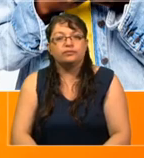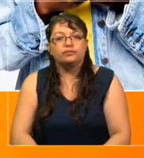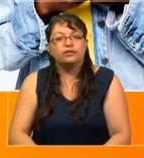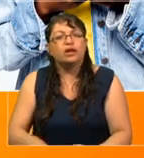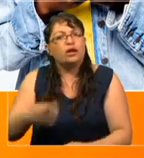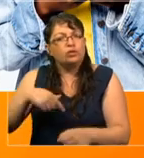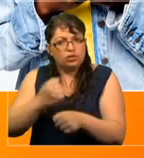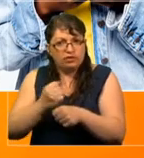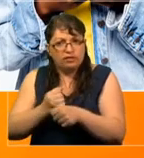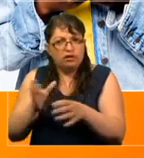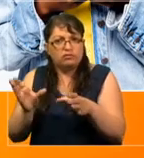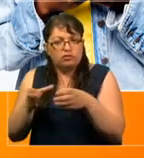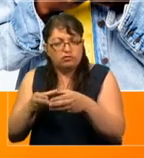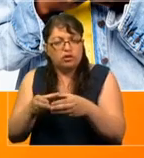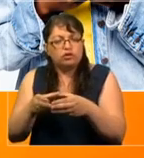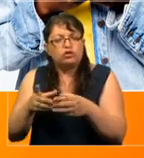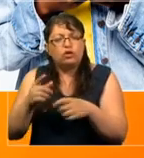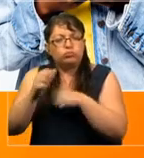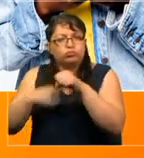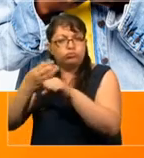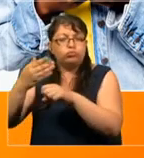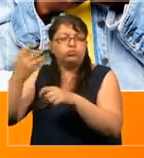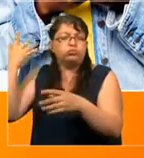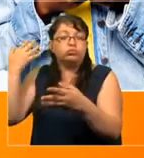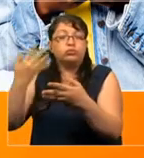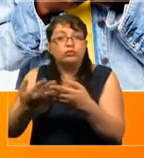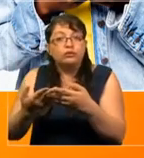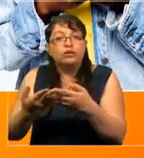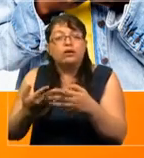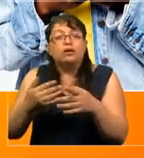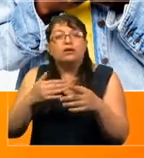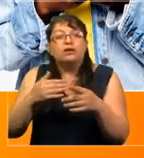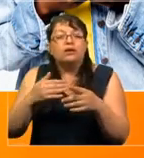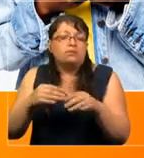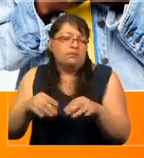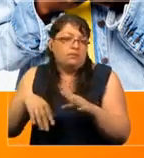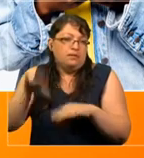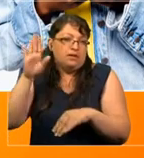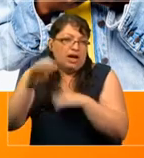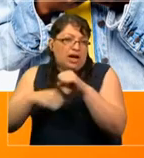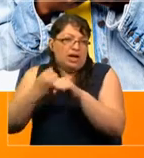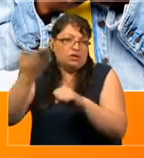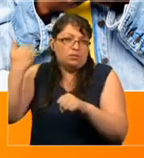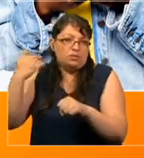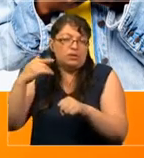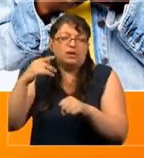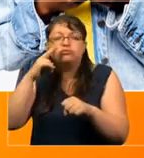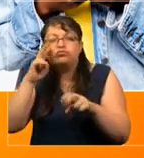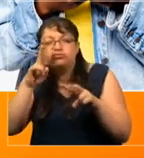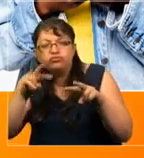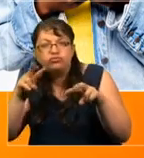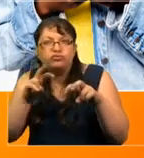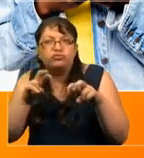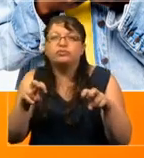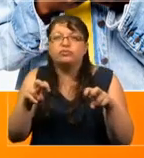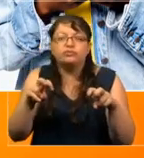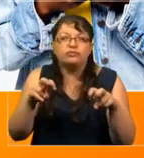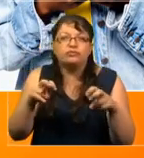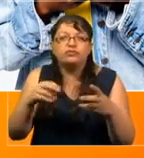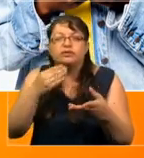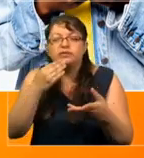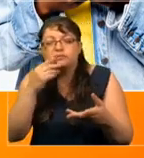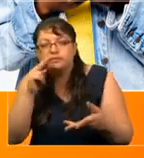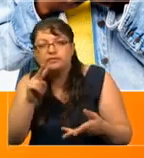Fun2Action durante los últimos años, y especialmente el año pasado en la observación de las demostraciones y